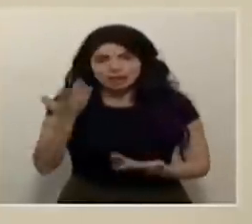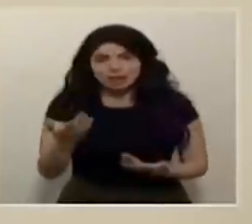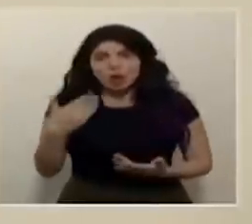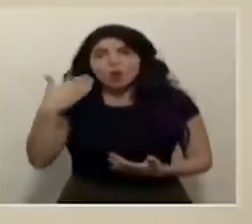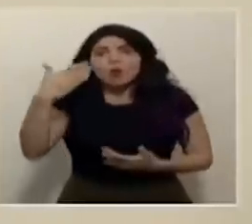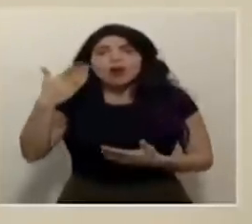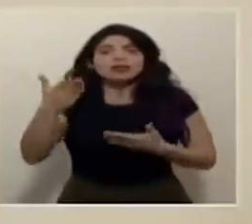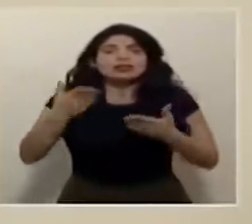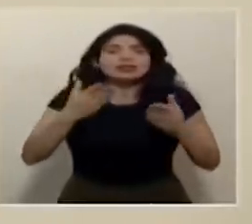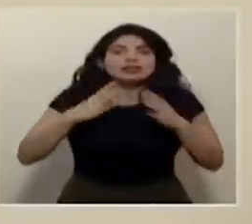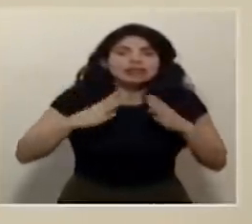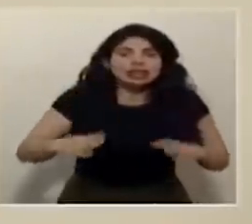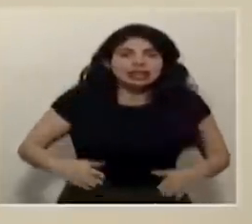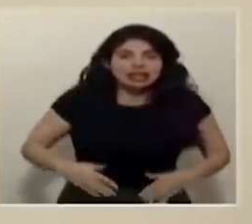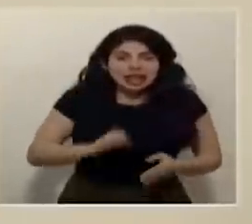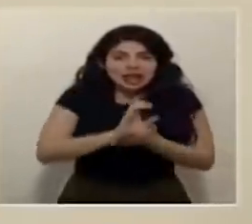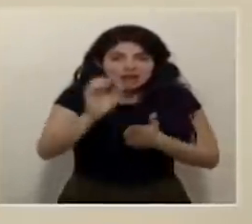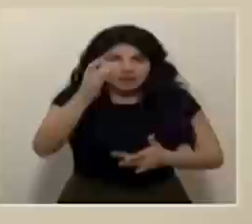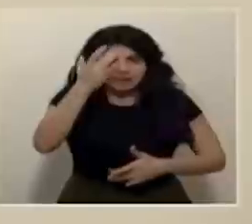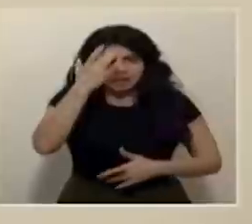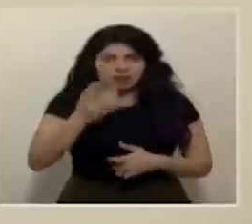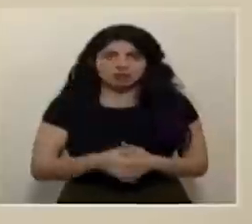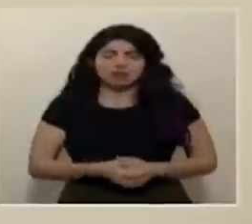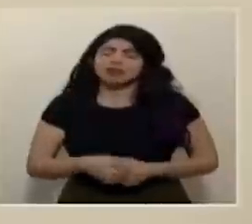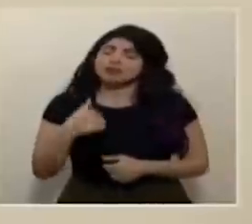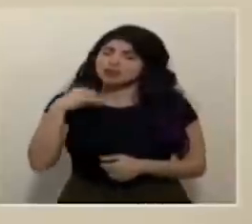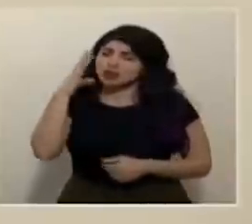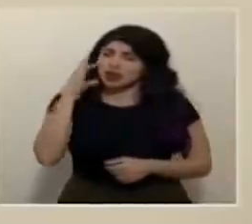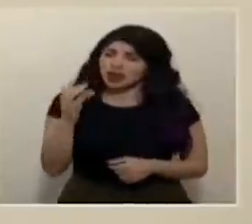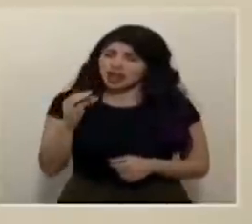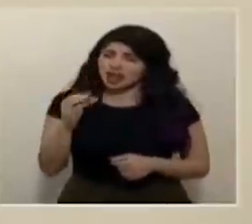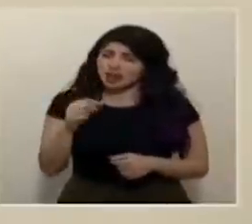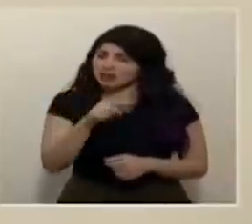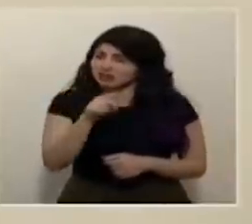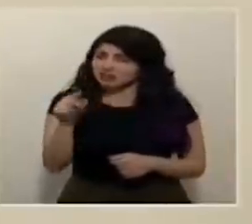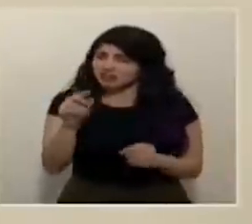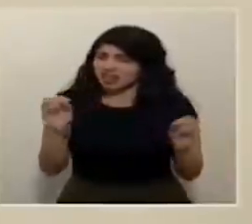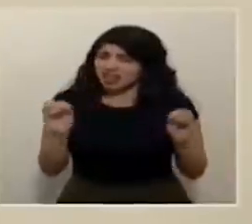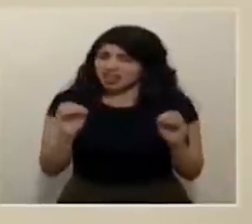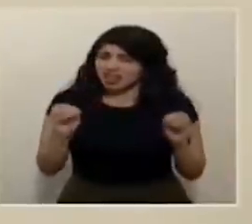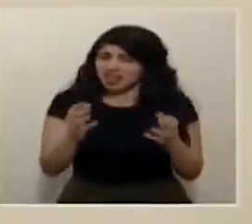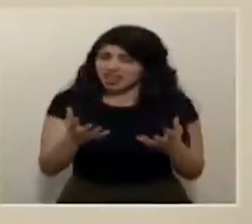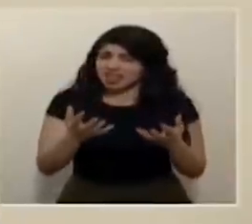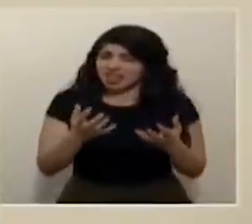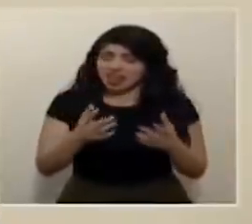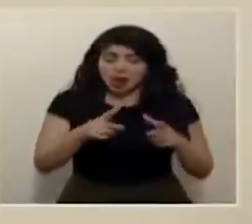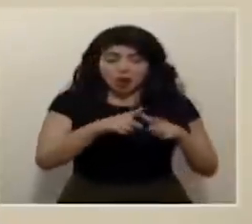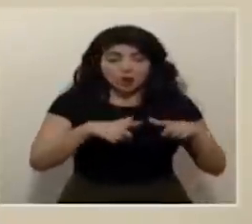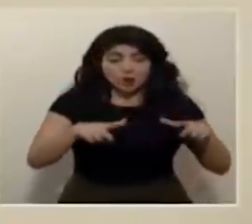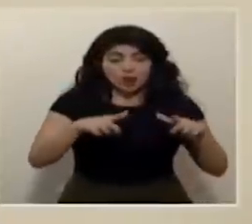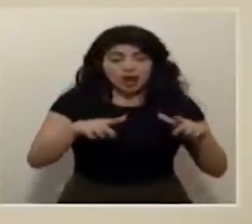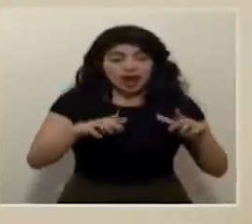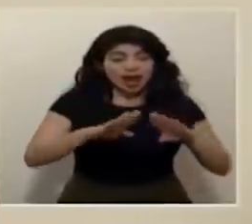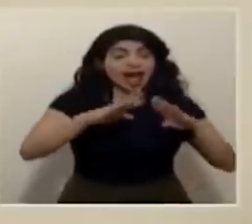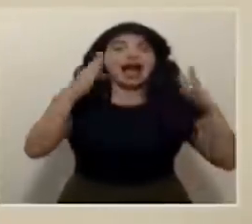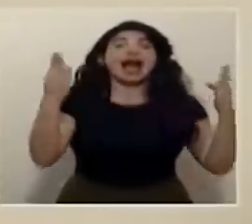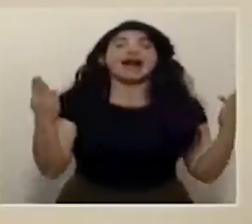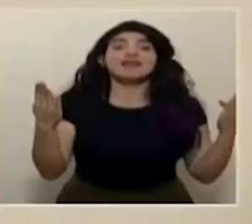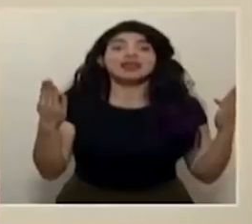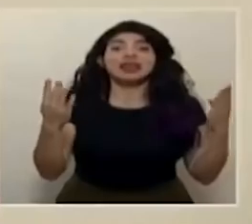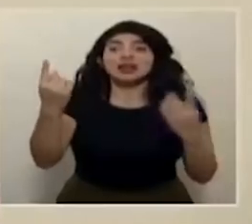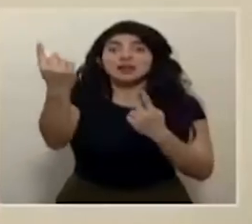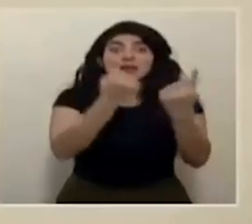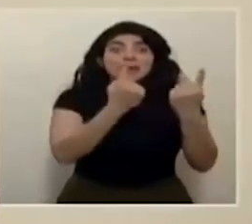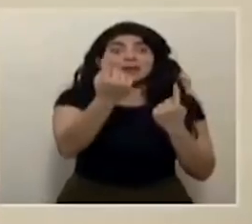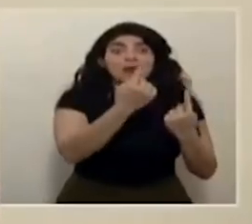al público yo creo que aquí nadie quiere tener abierto un lugar que lleguen personas que se